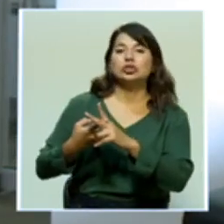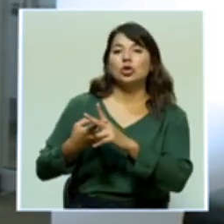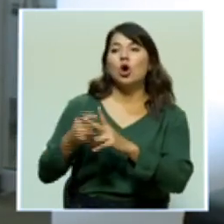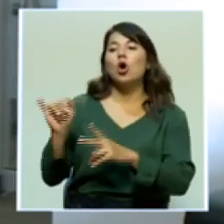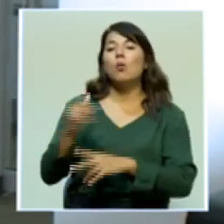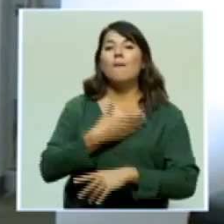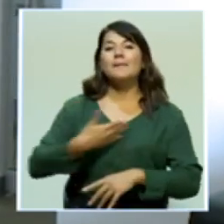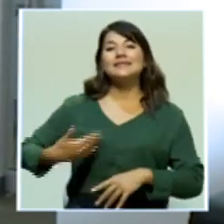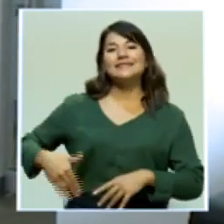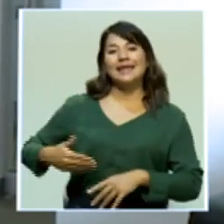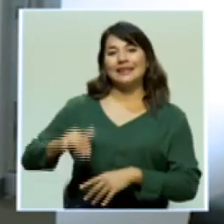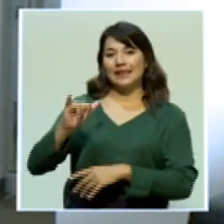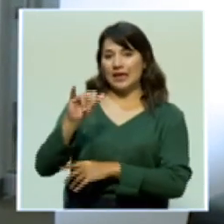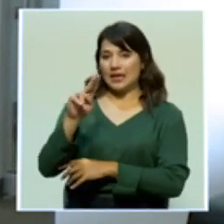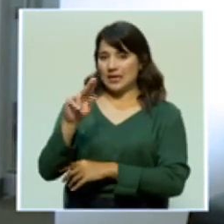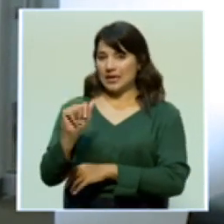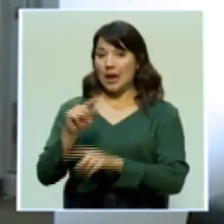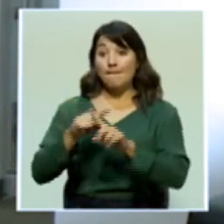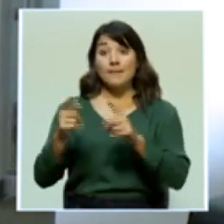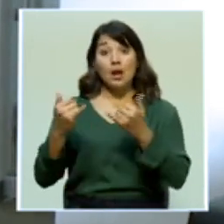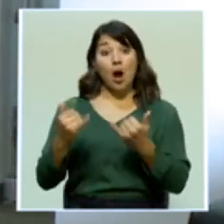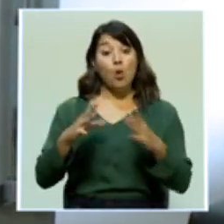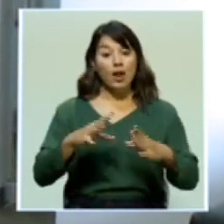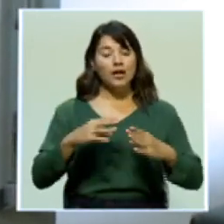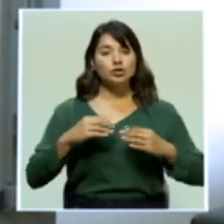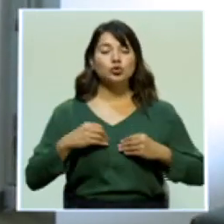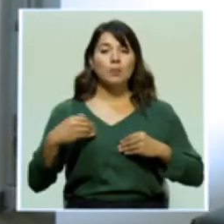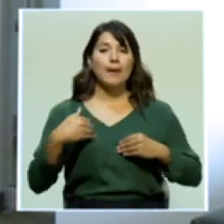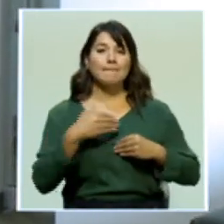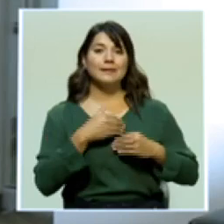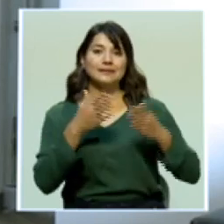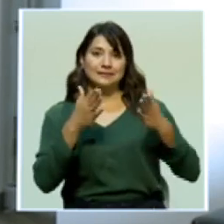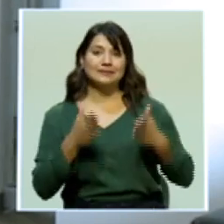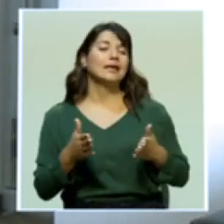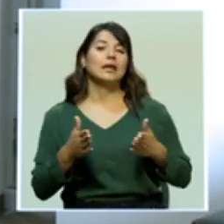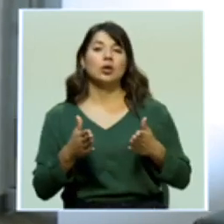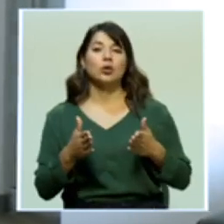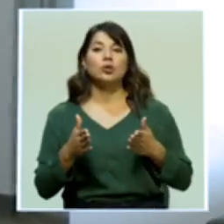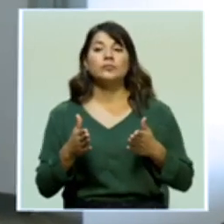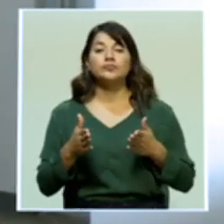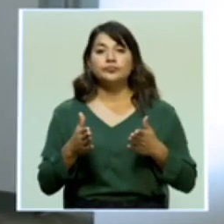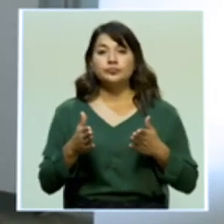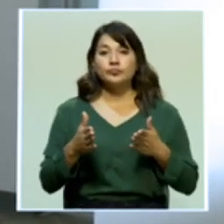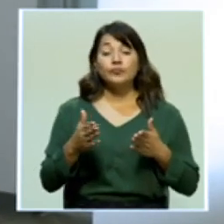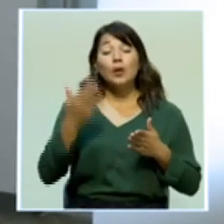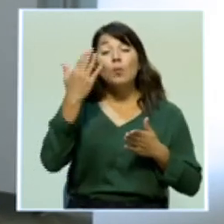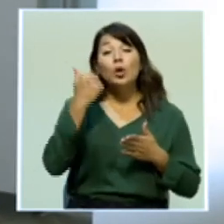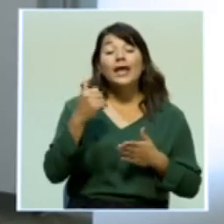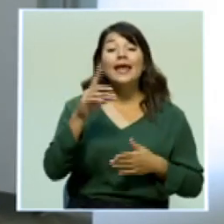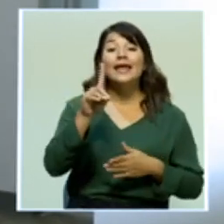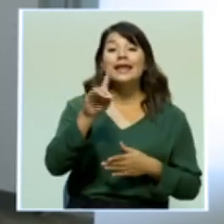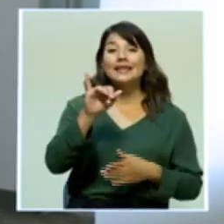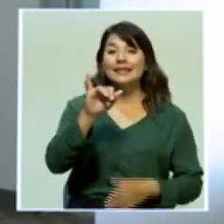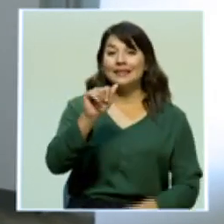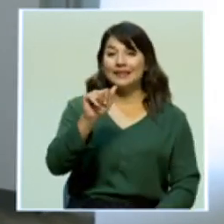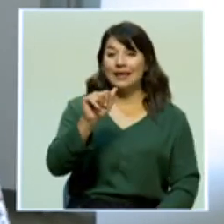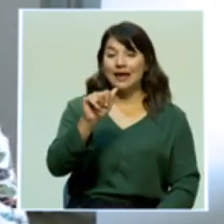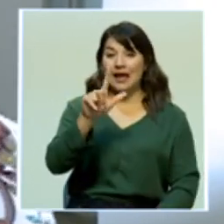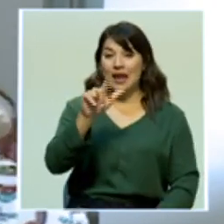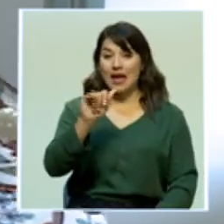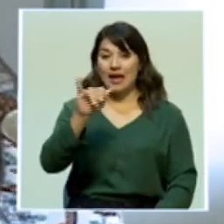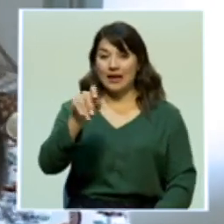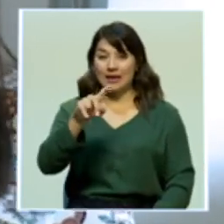INAH. Y ahora, pues, asume esta cartera que llevaba tres meses y medio desde que la anterior ministra, Alá Jiménez, renunció.